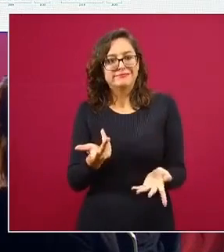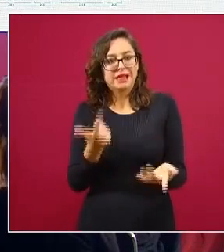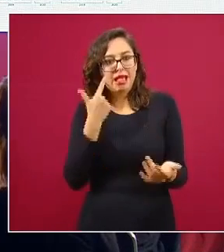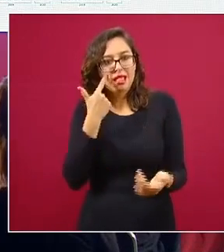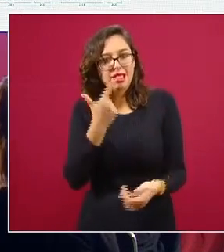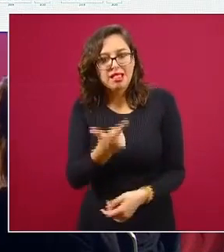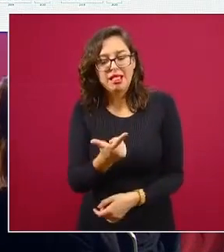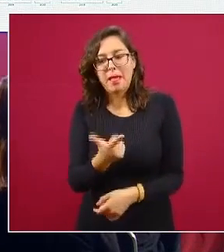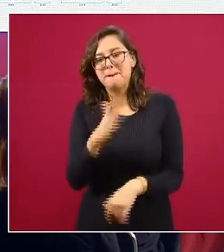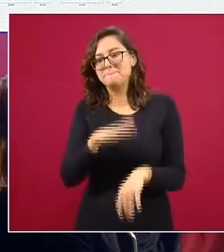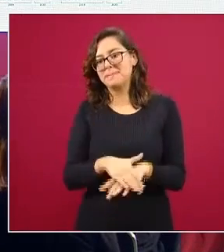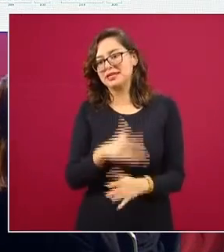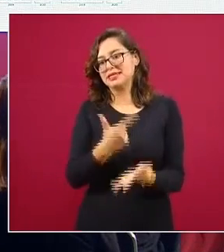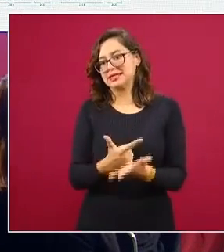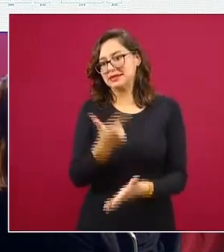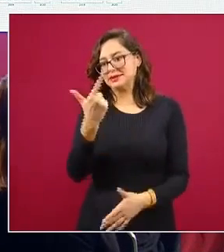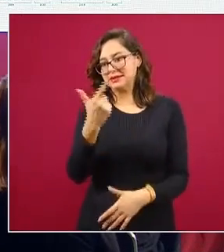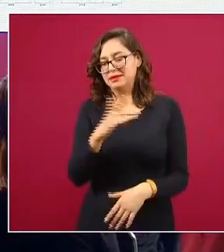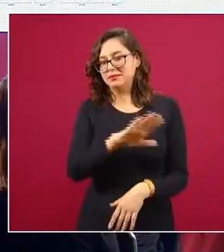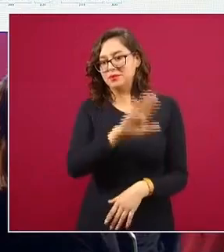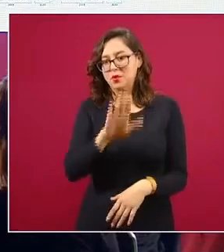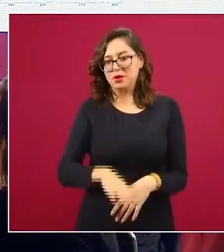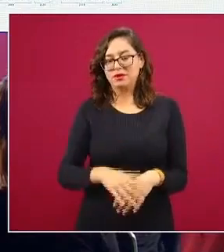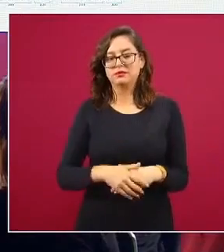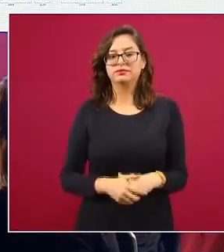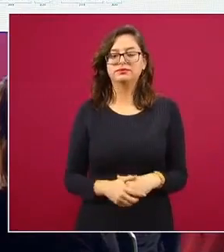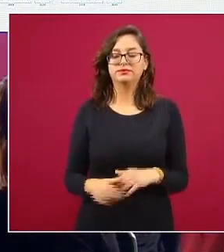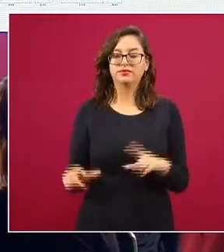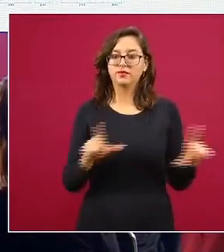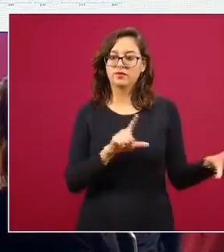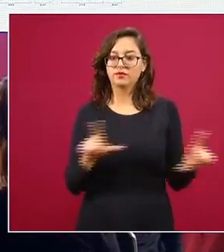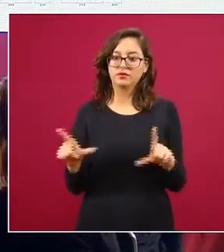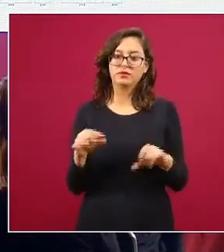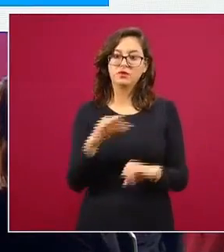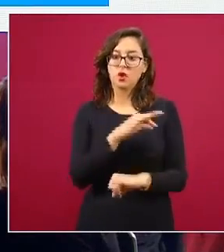decisiones en conclusión voy a pedir el último slide